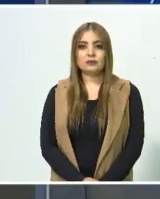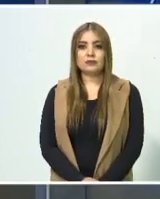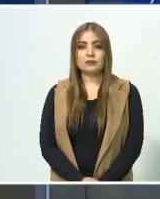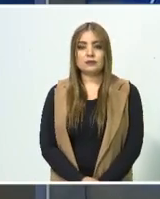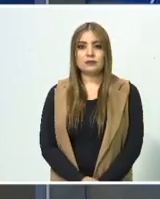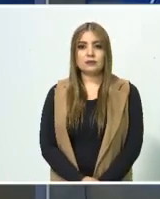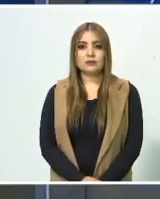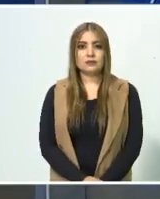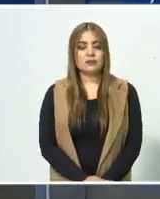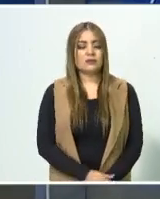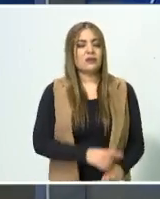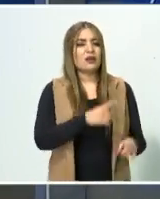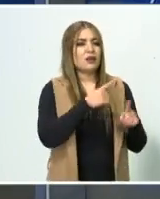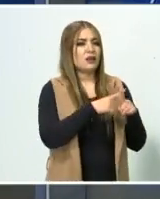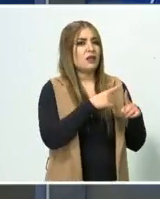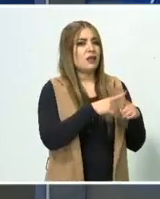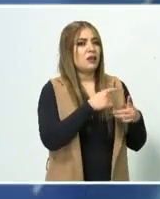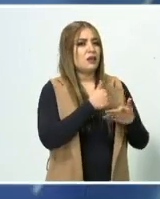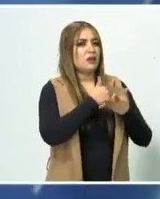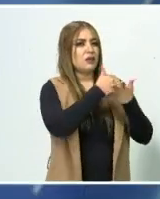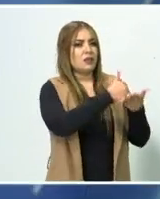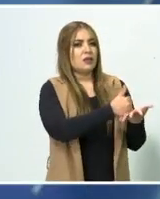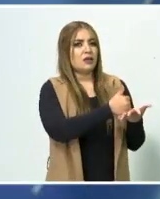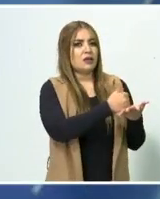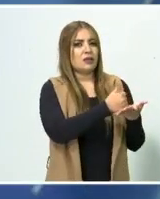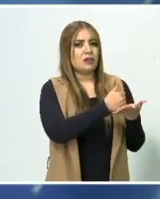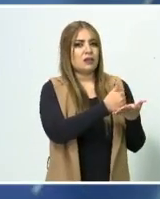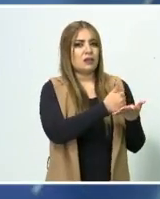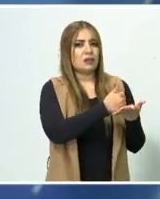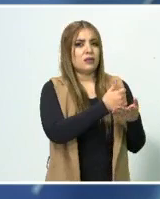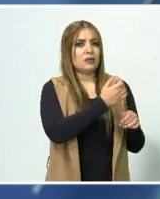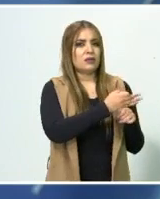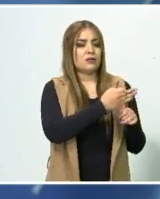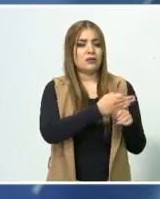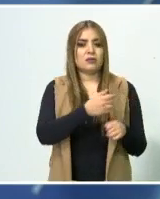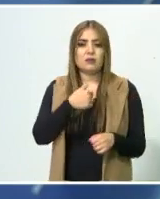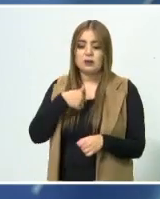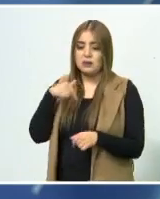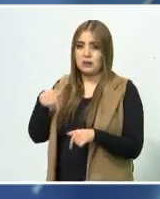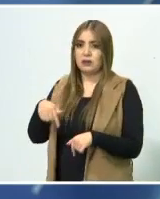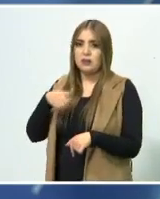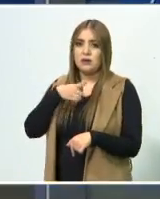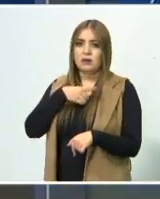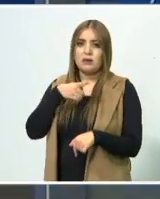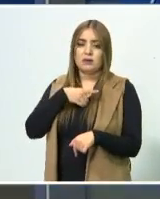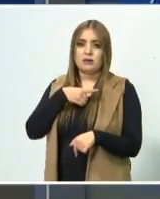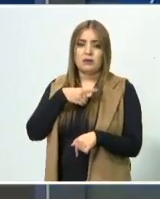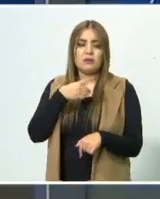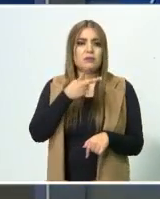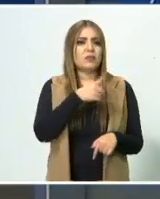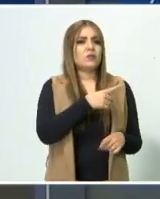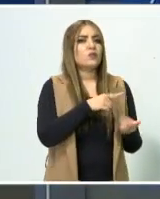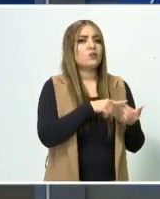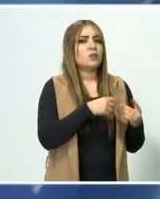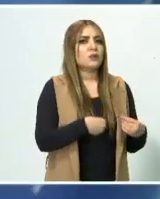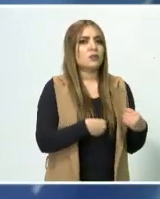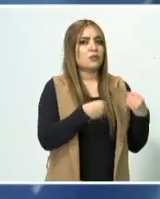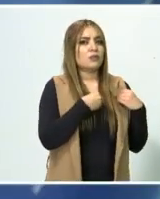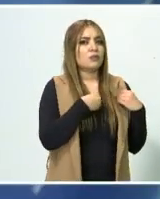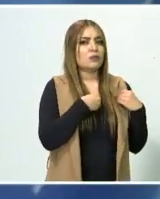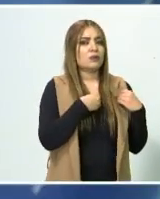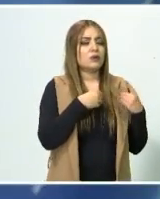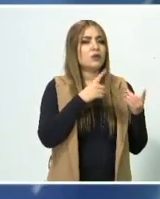¿Quién te está asistiendo en este momento, Moisés? Pues estoy solo acá. ¿Pero con quién vives? Solo.